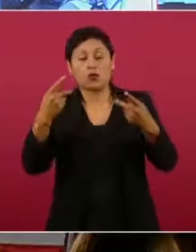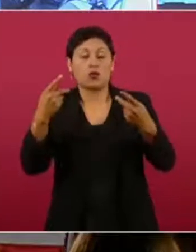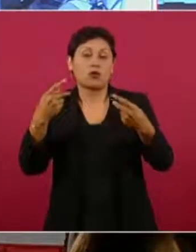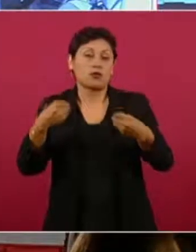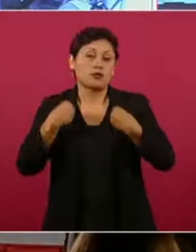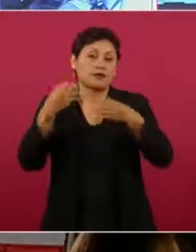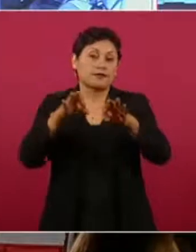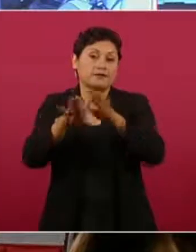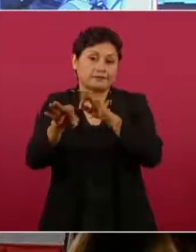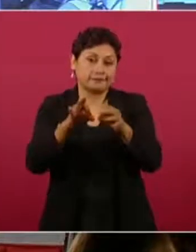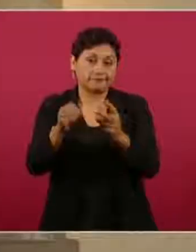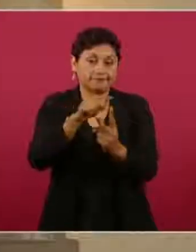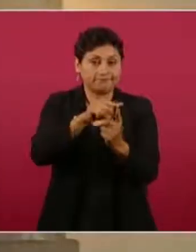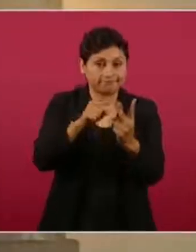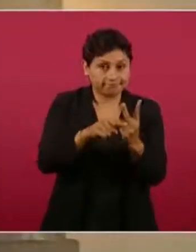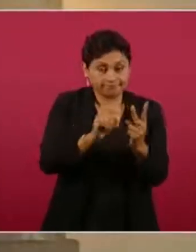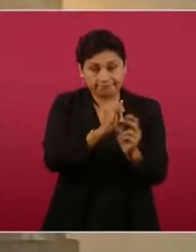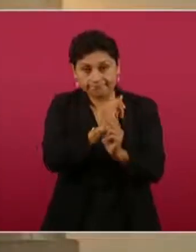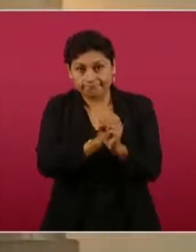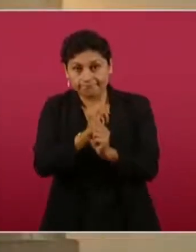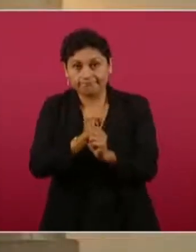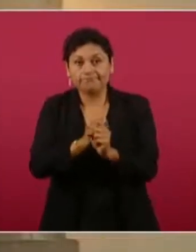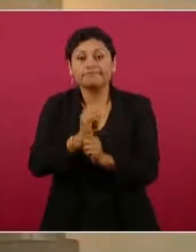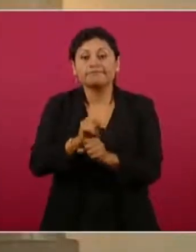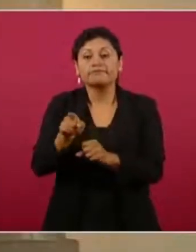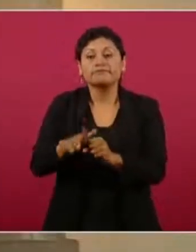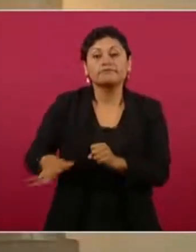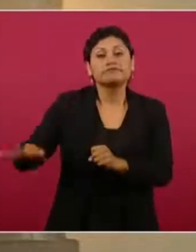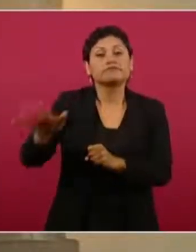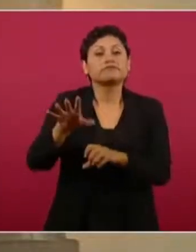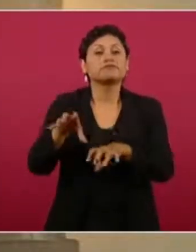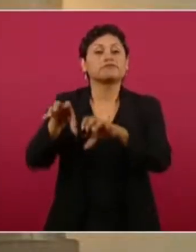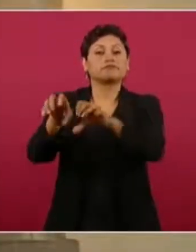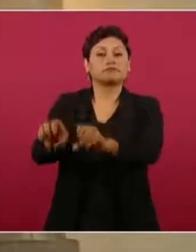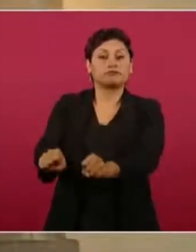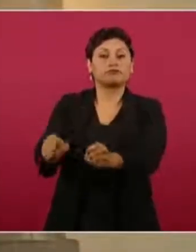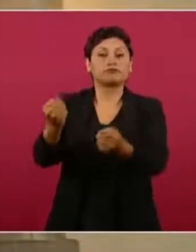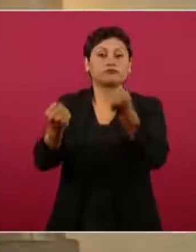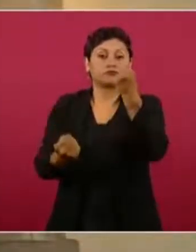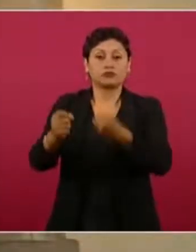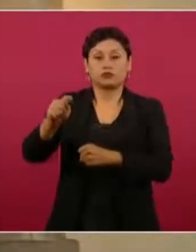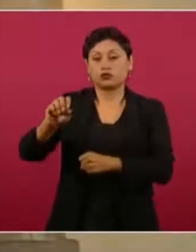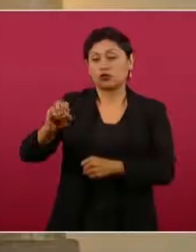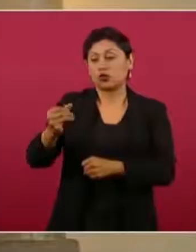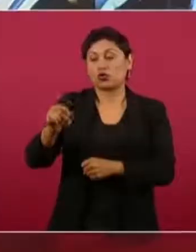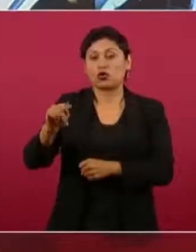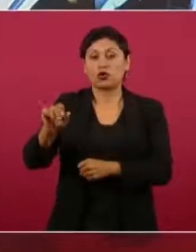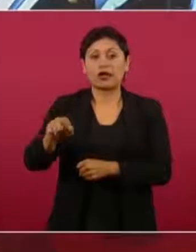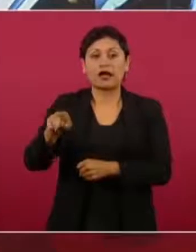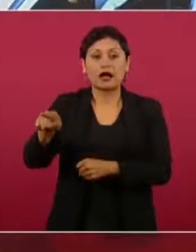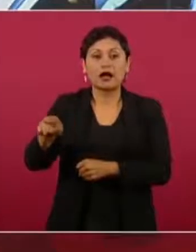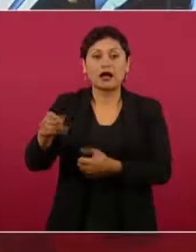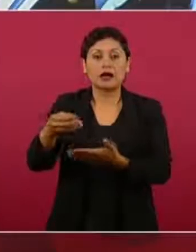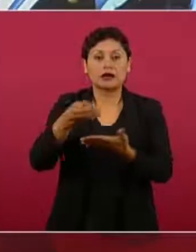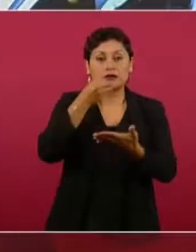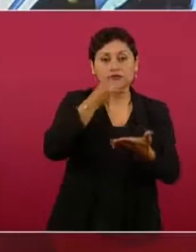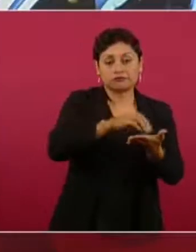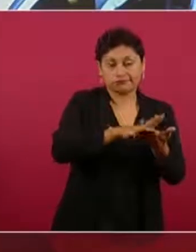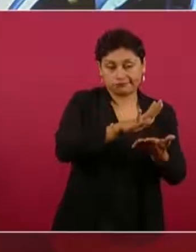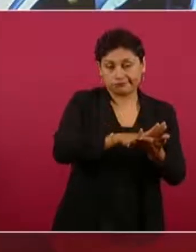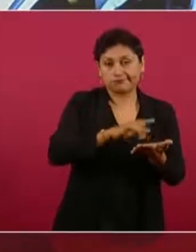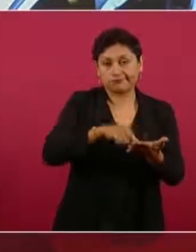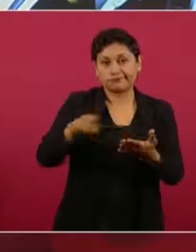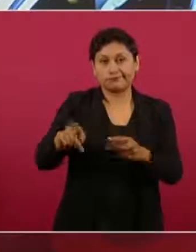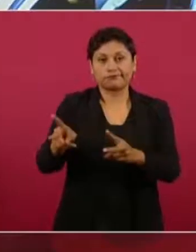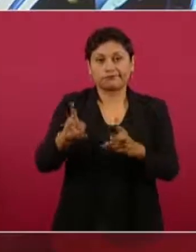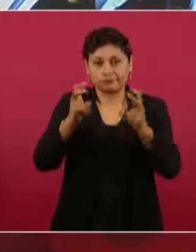avances, se localizó y aseguró un vehículo Toyota Tacoma con reporte de robo en Salinas, California, en